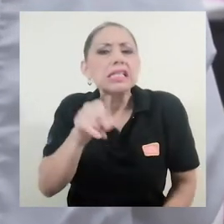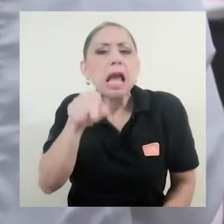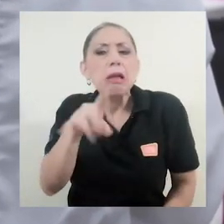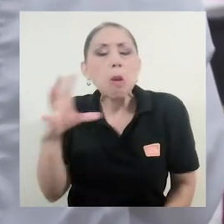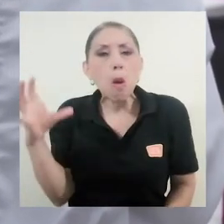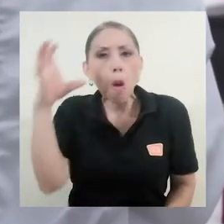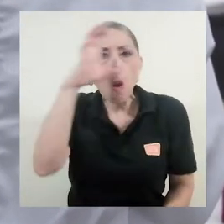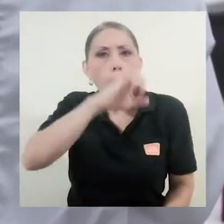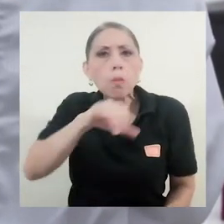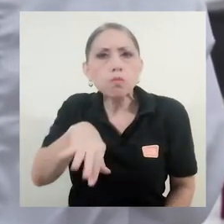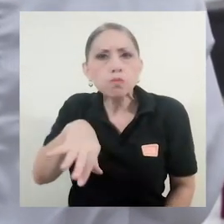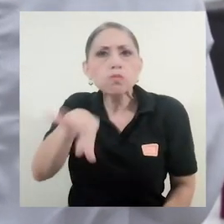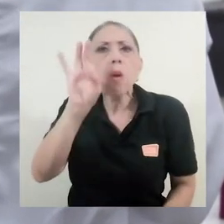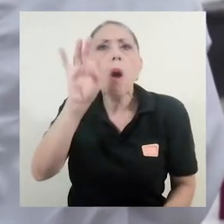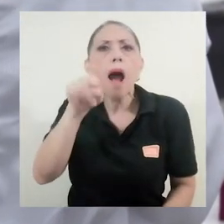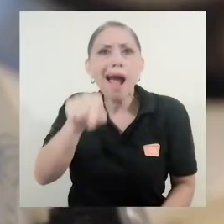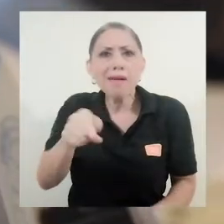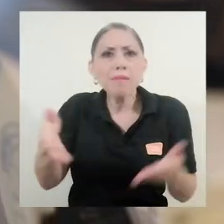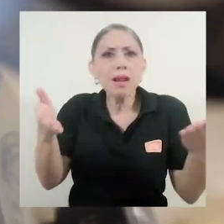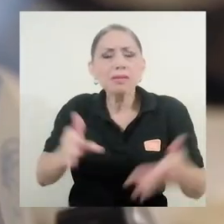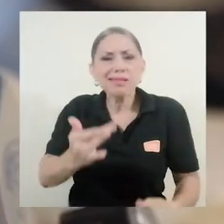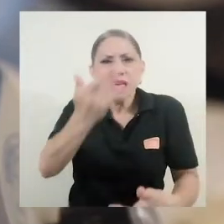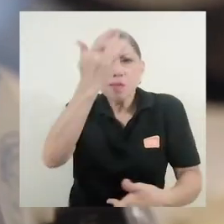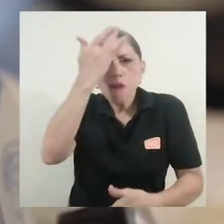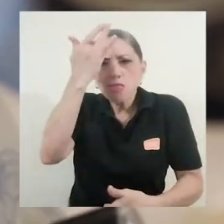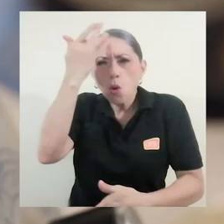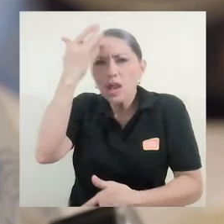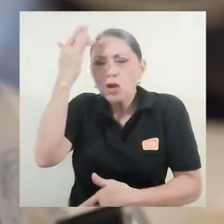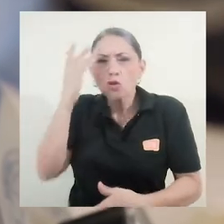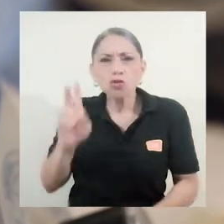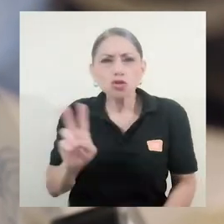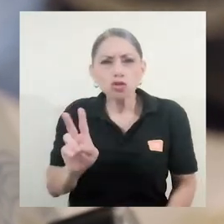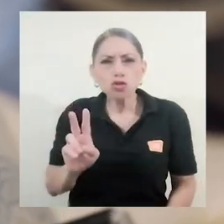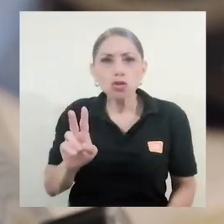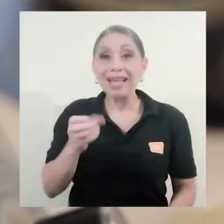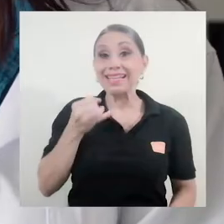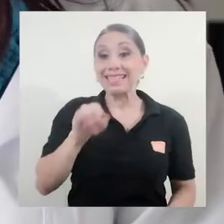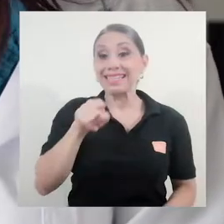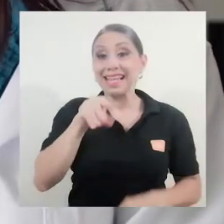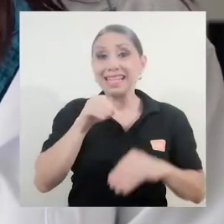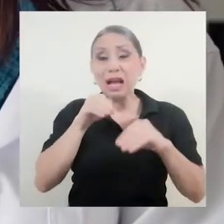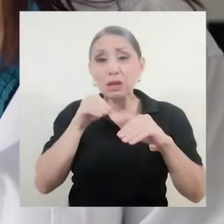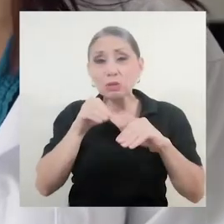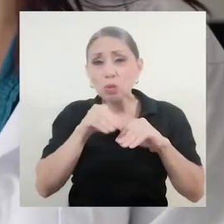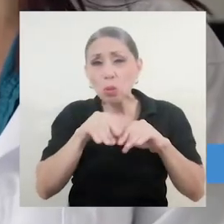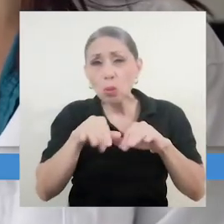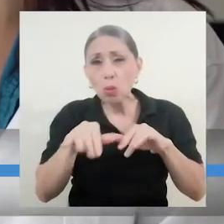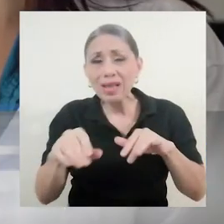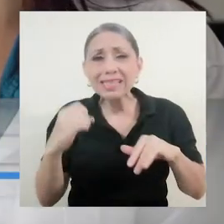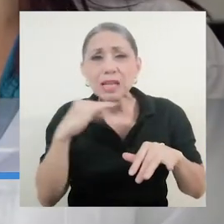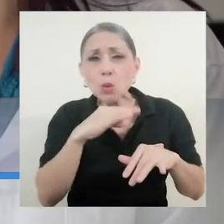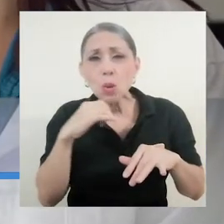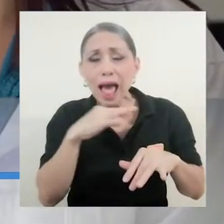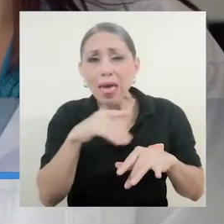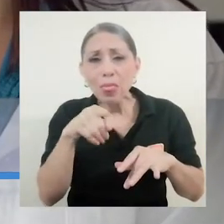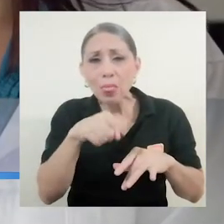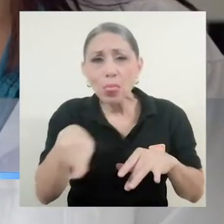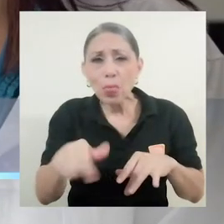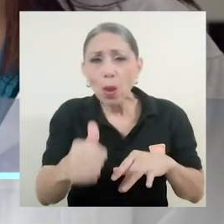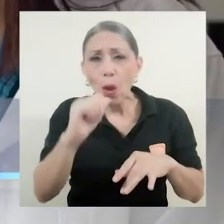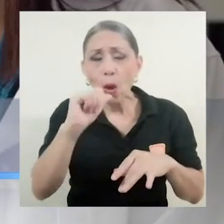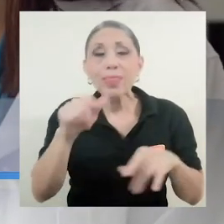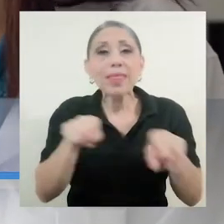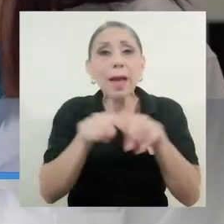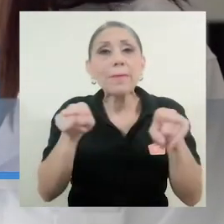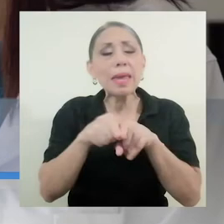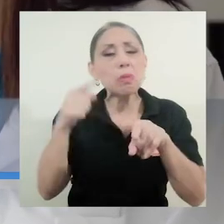que se descubra la presencia de patógenos en ellas? Si están circulando, también evaluar qué riesgo podrían